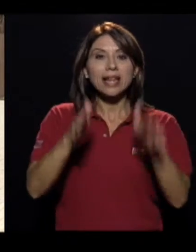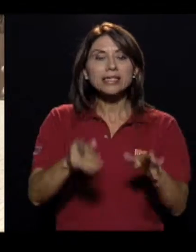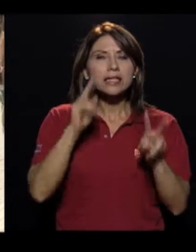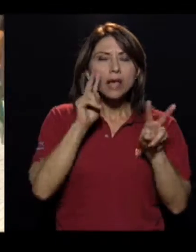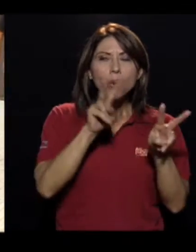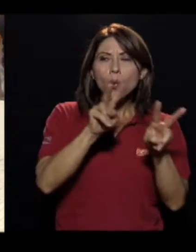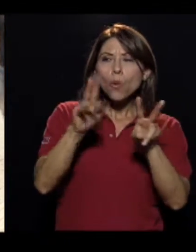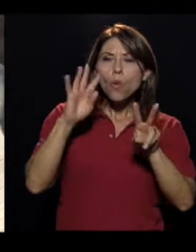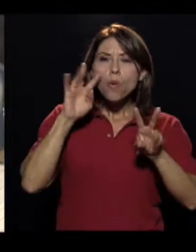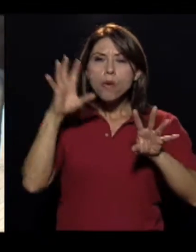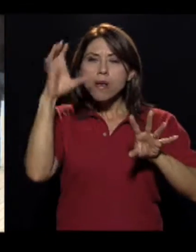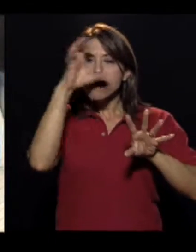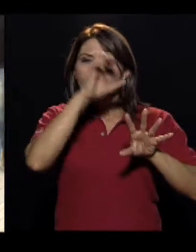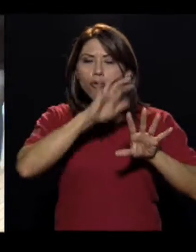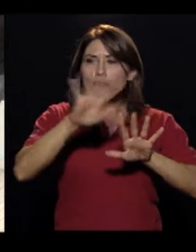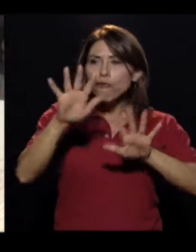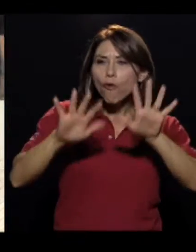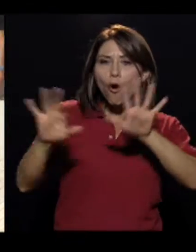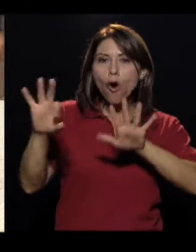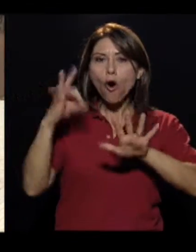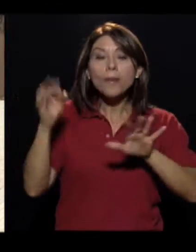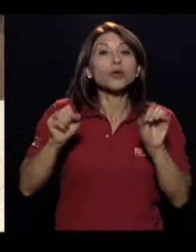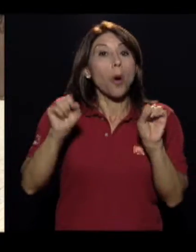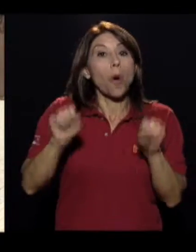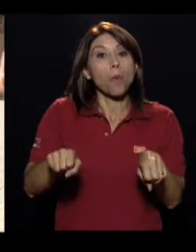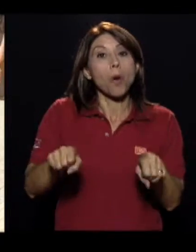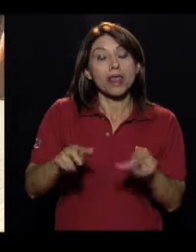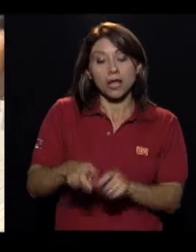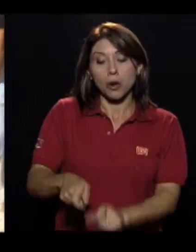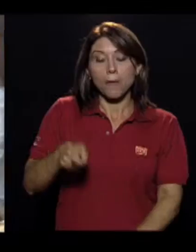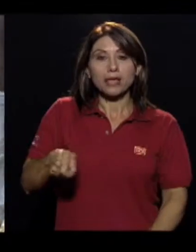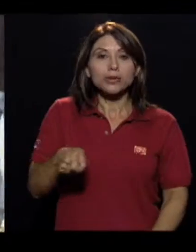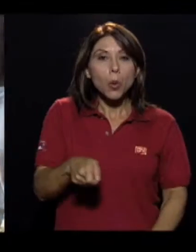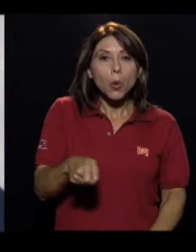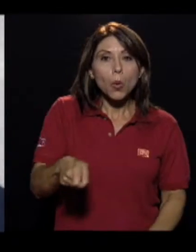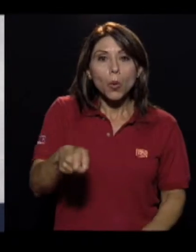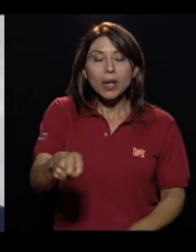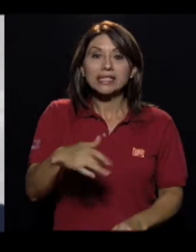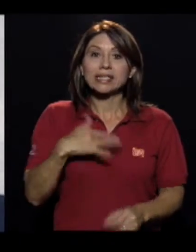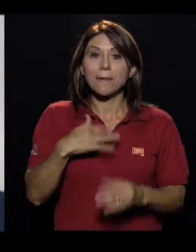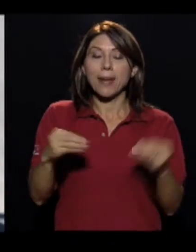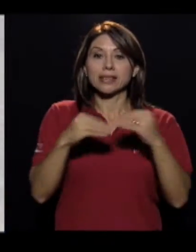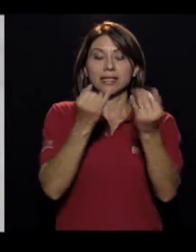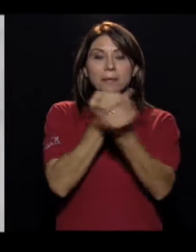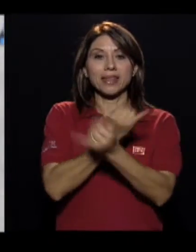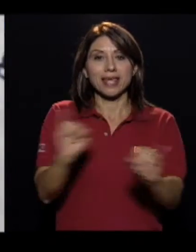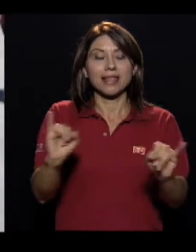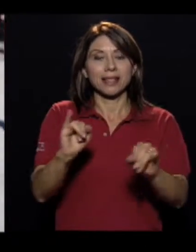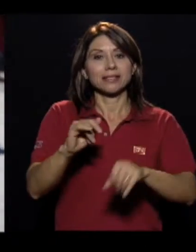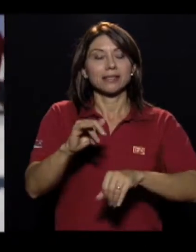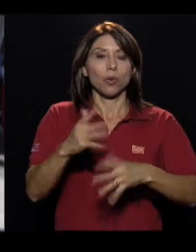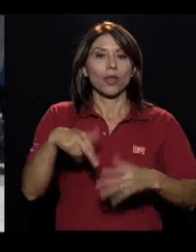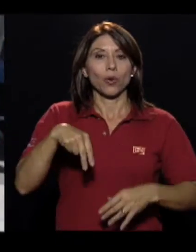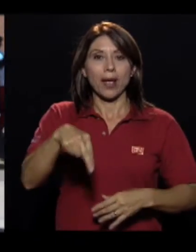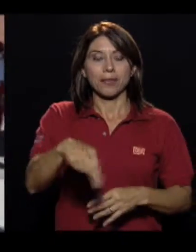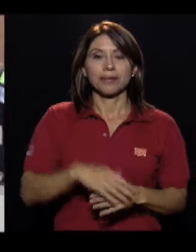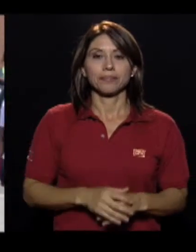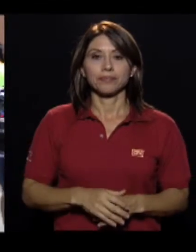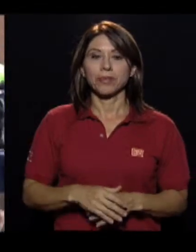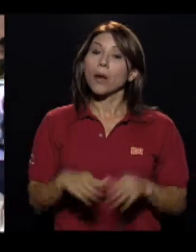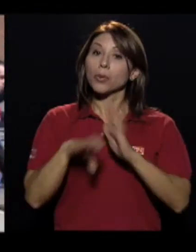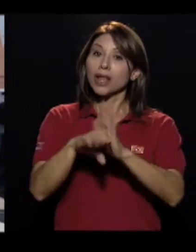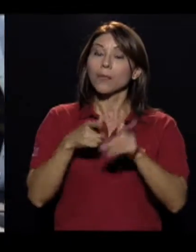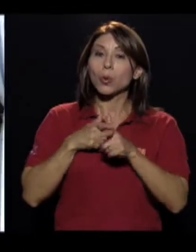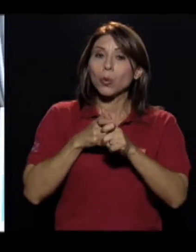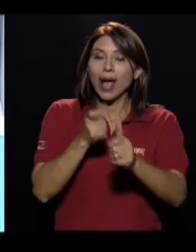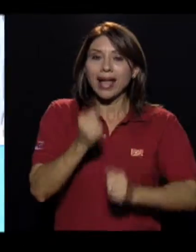distinguen formas, que pueden caminar, por ejemplo, con ayuda de un bastón, pero que son más independientes a la hora de caminar. En